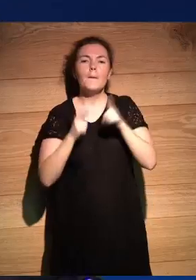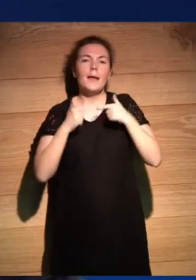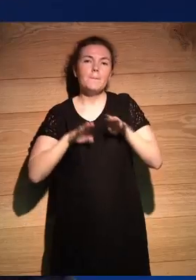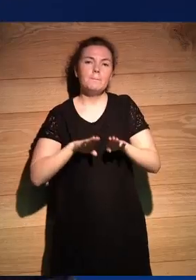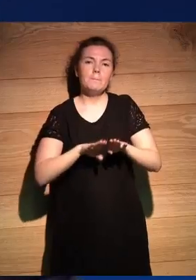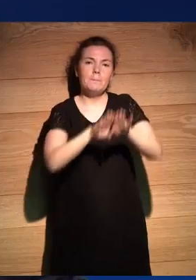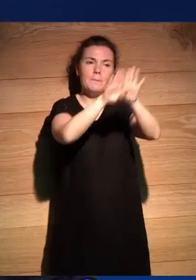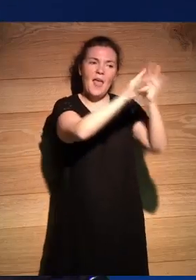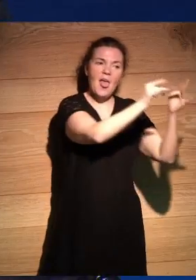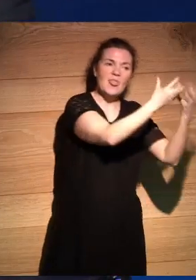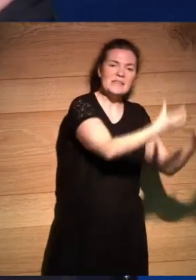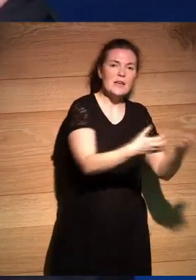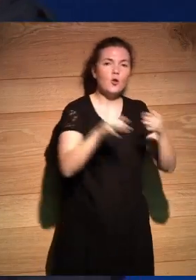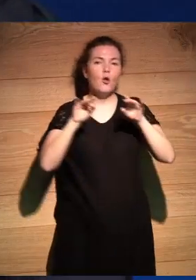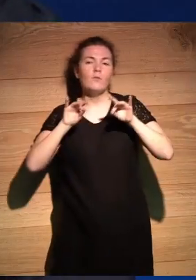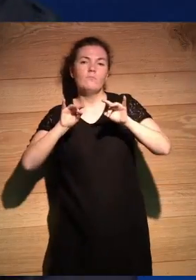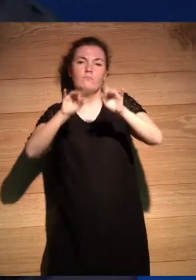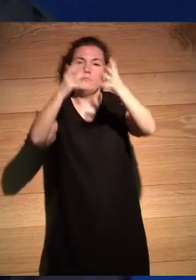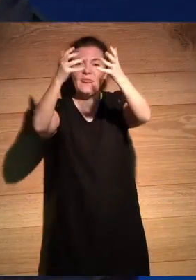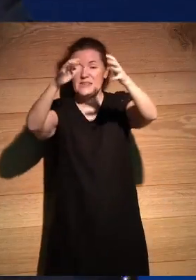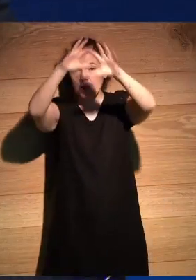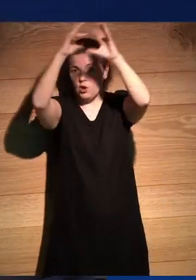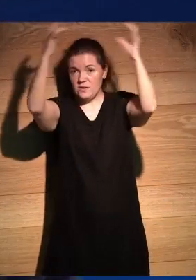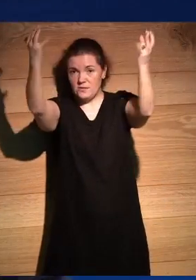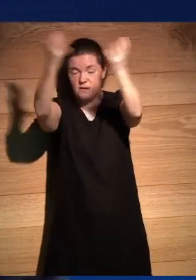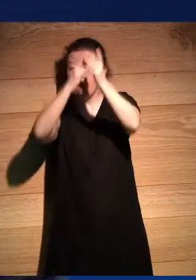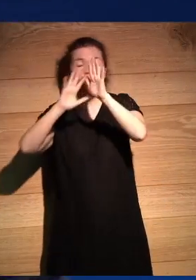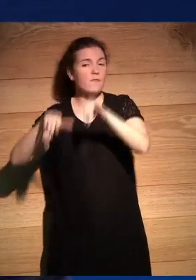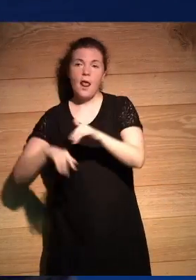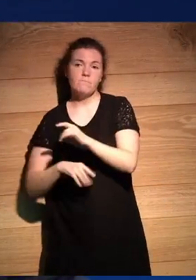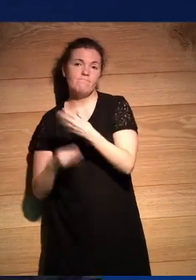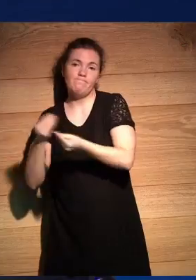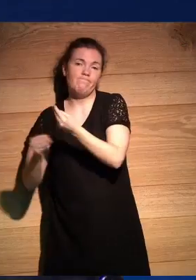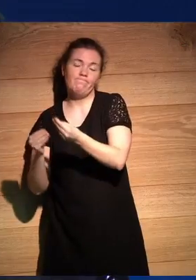desiertos allí ¿no? desgraciadamente no pudo llegar a eso